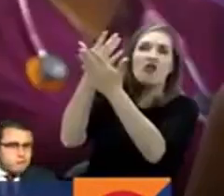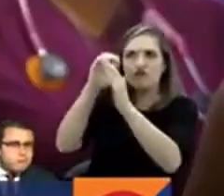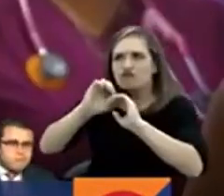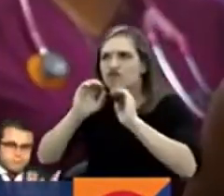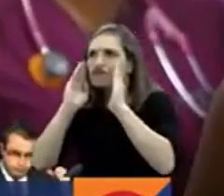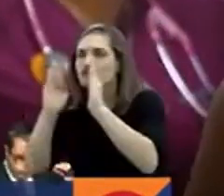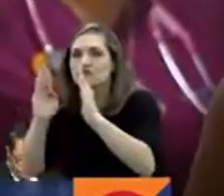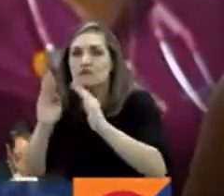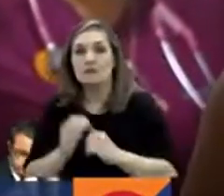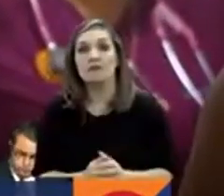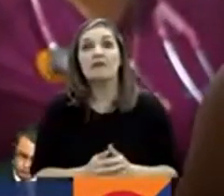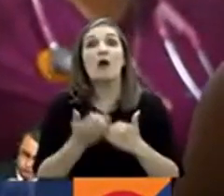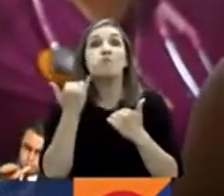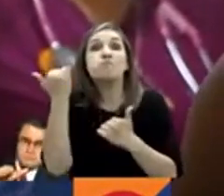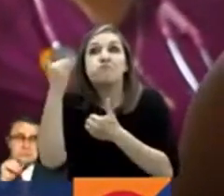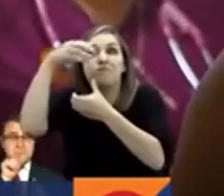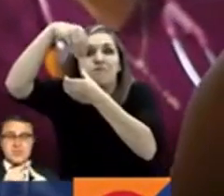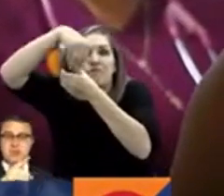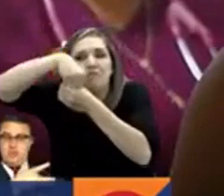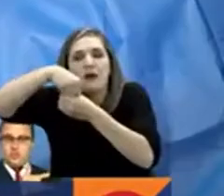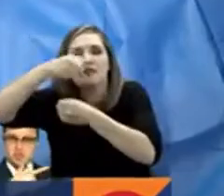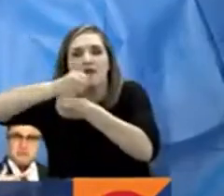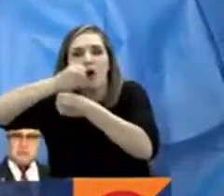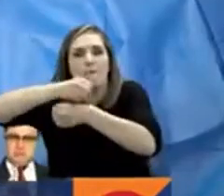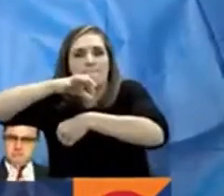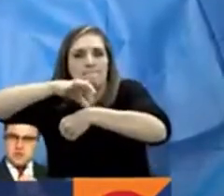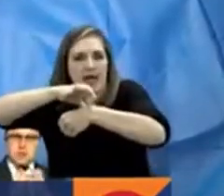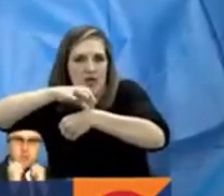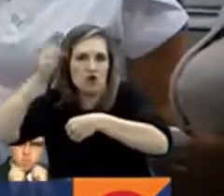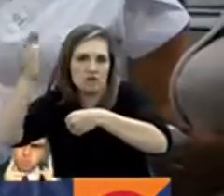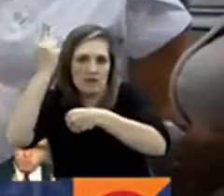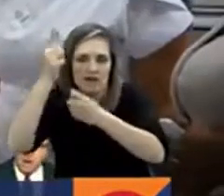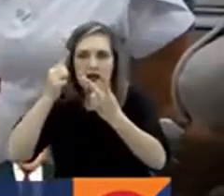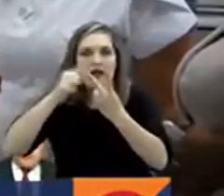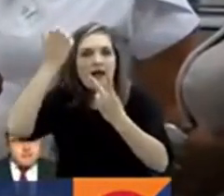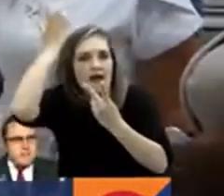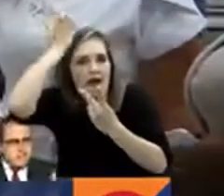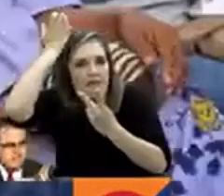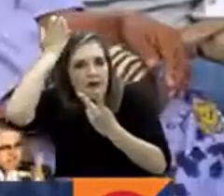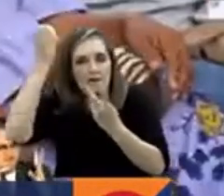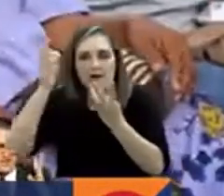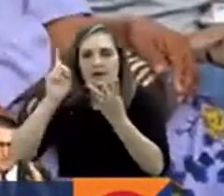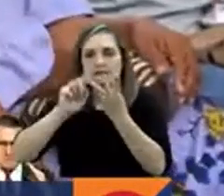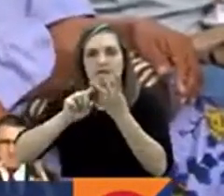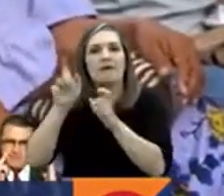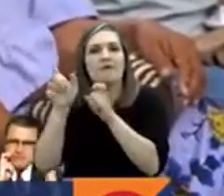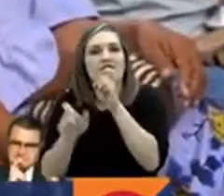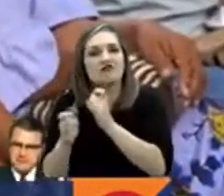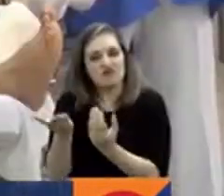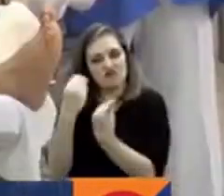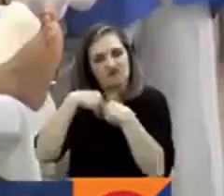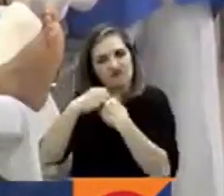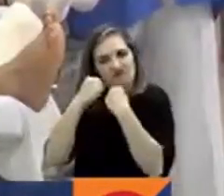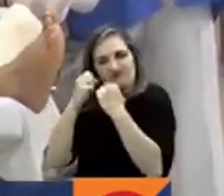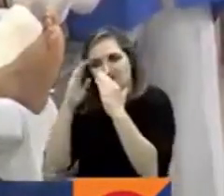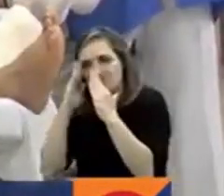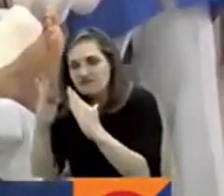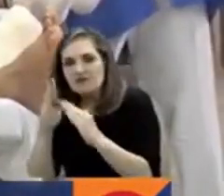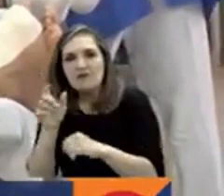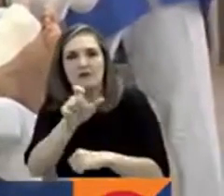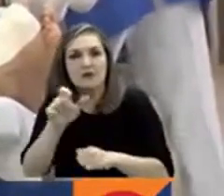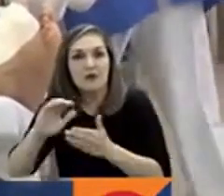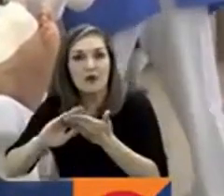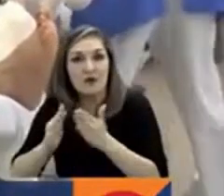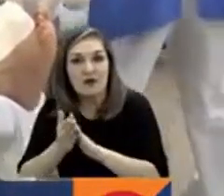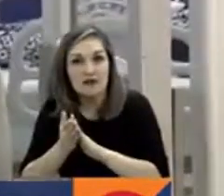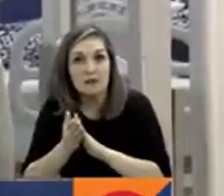contarán con médicos generales, enfermeras y personas capacitadas para atender a la comunidad. Sobre el tema